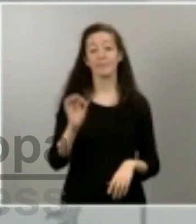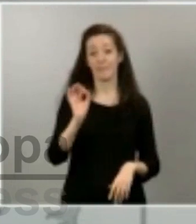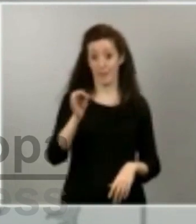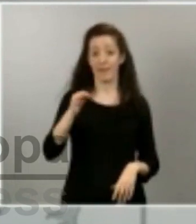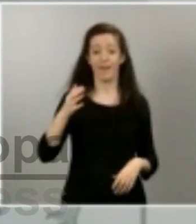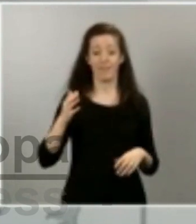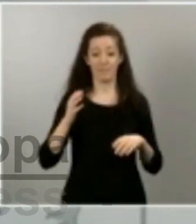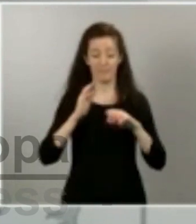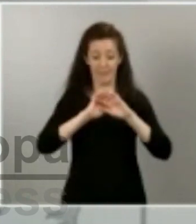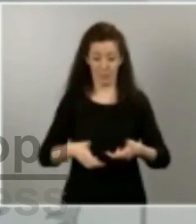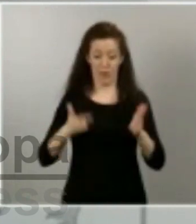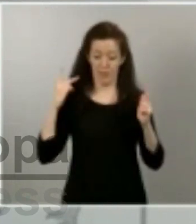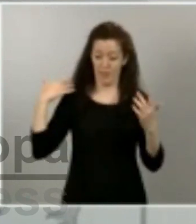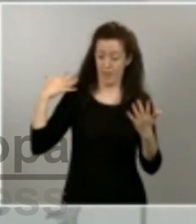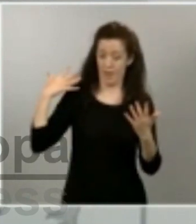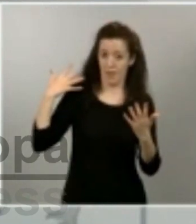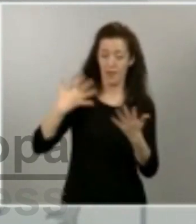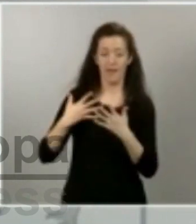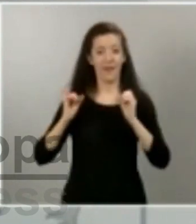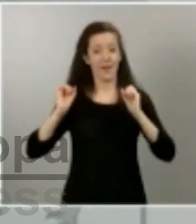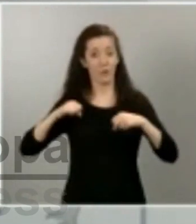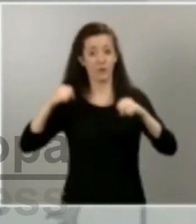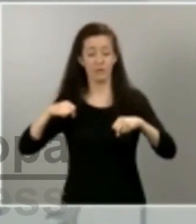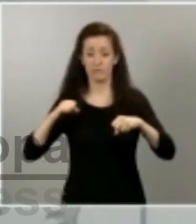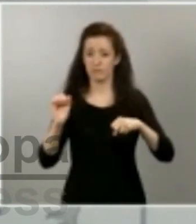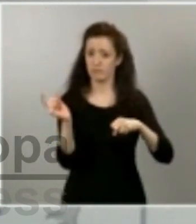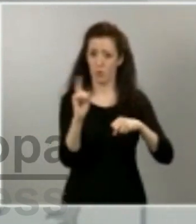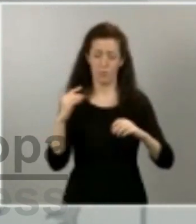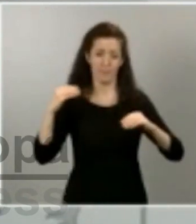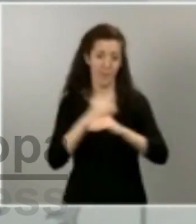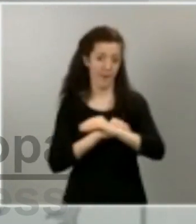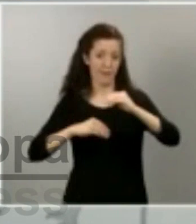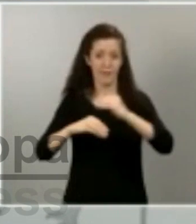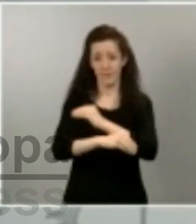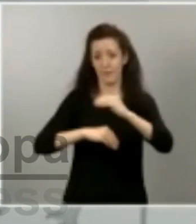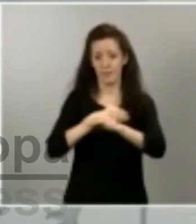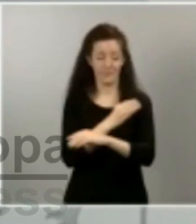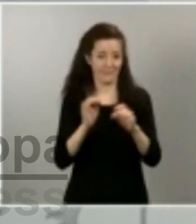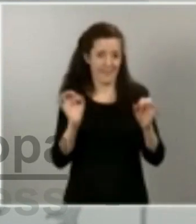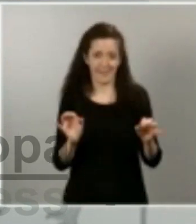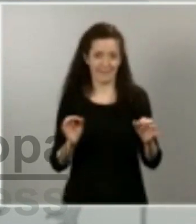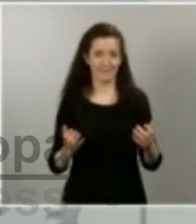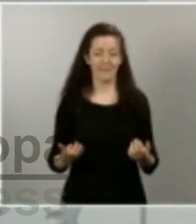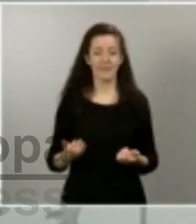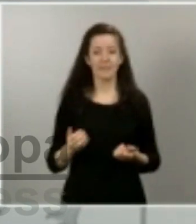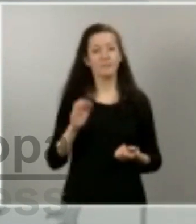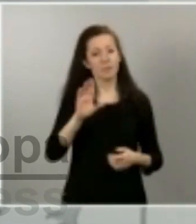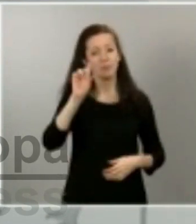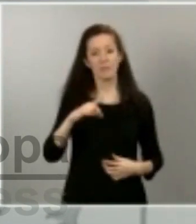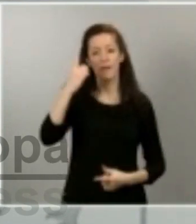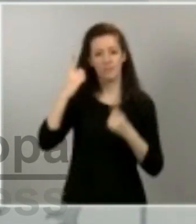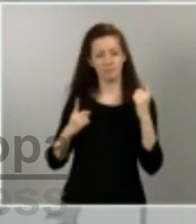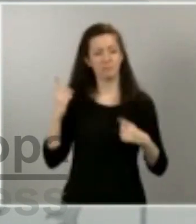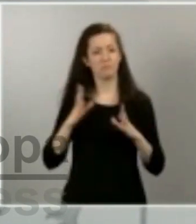sido la regla, sino más bien la excepción, por desgracia, en nuestra vida política democrática. Pero también ha habido acuerdos y, además, esos acuerdos han